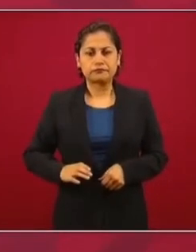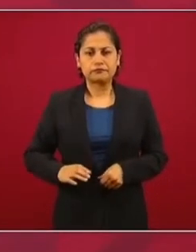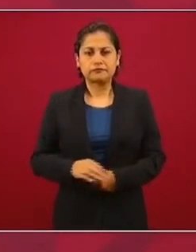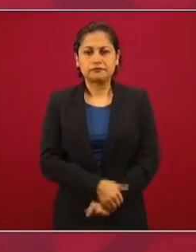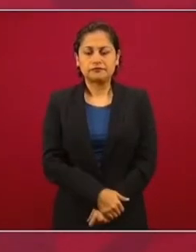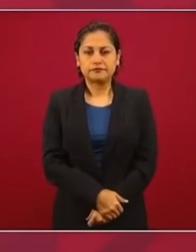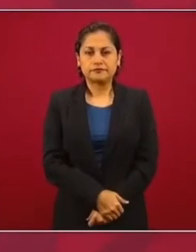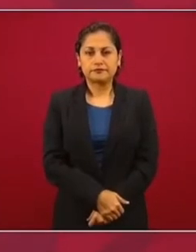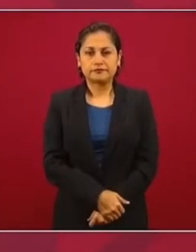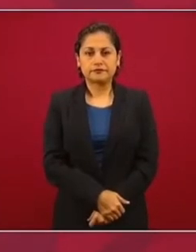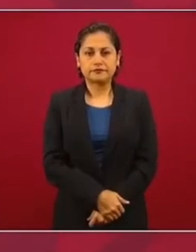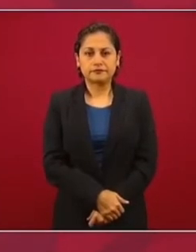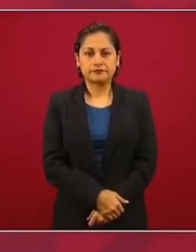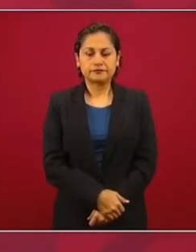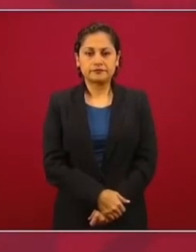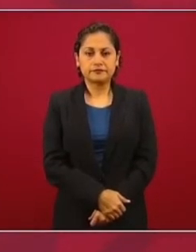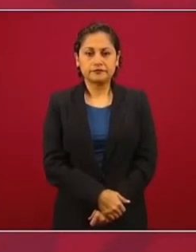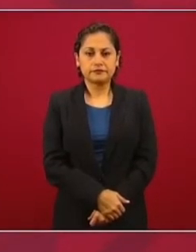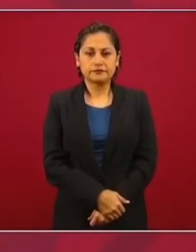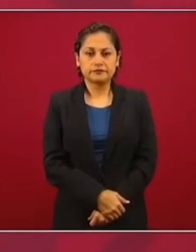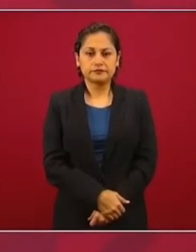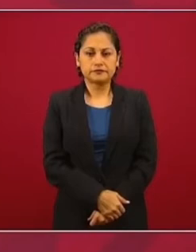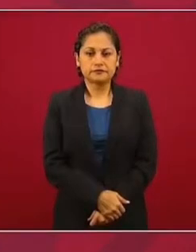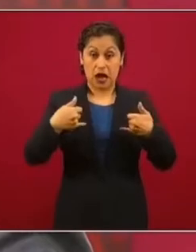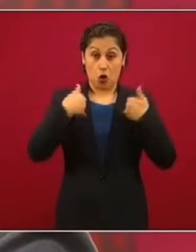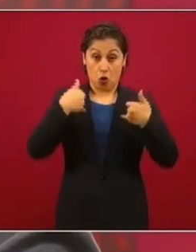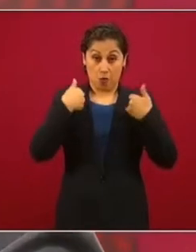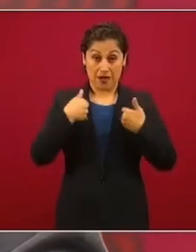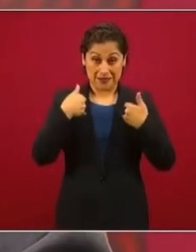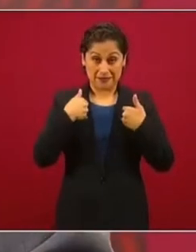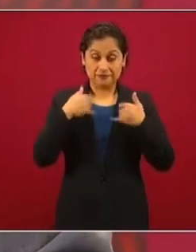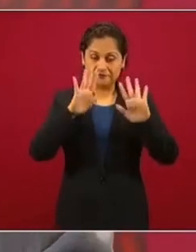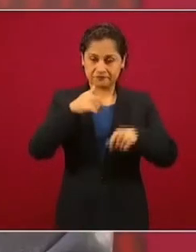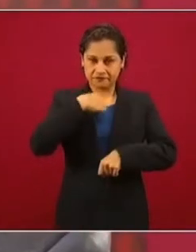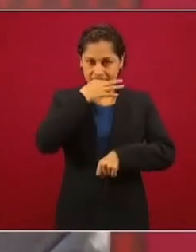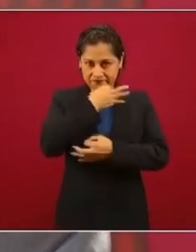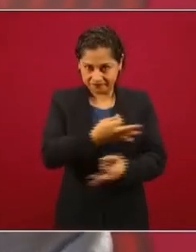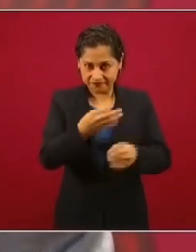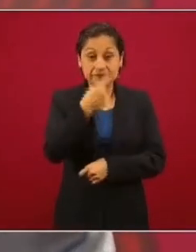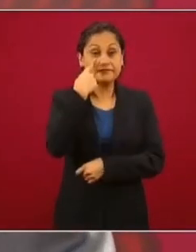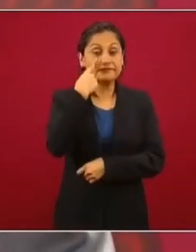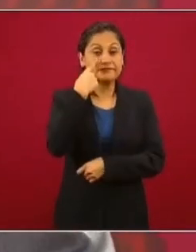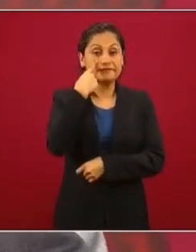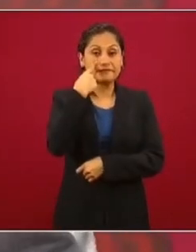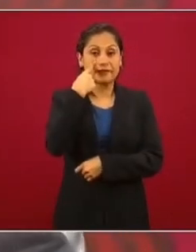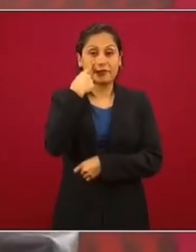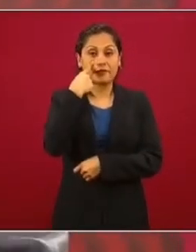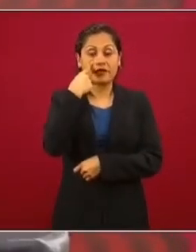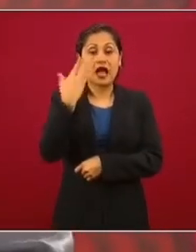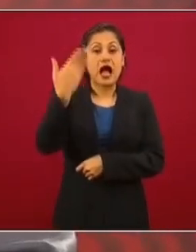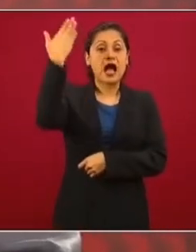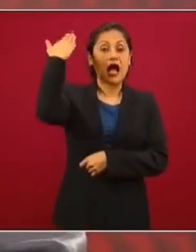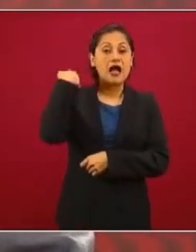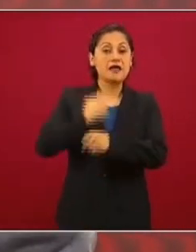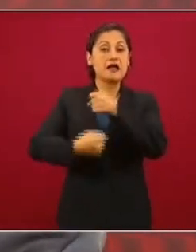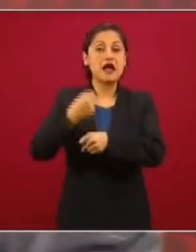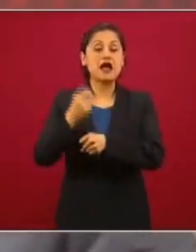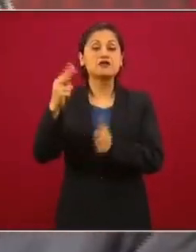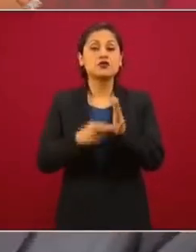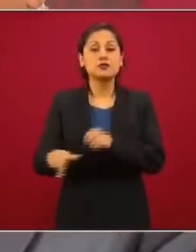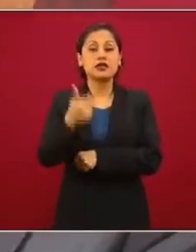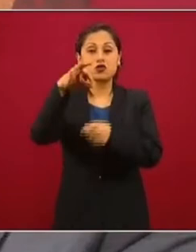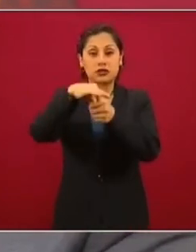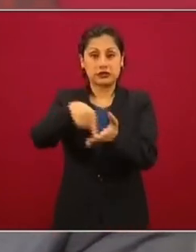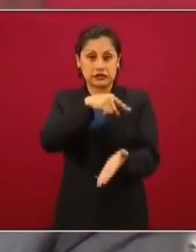personaje afín al régimen. ¿Saben que cuando la elección del 2012 nosotros